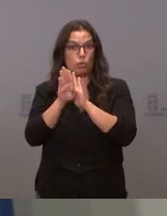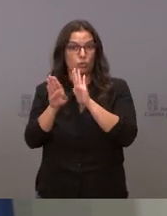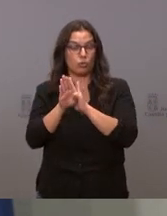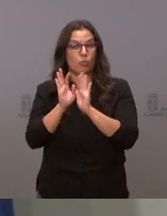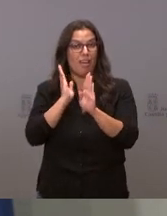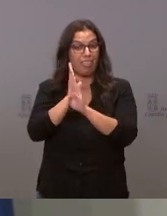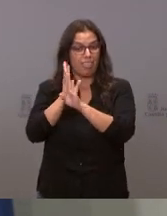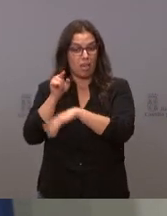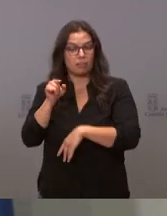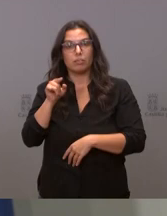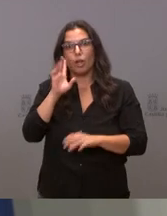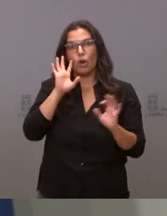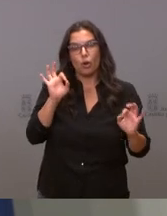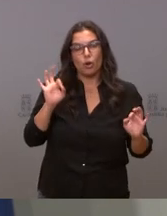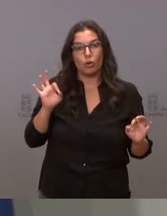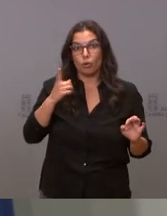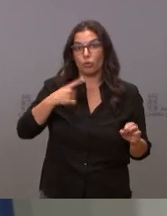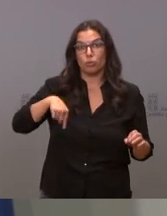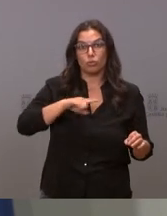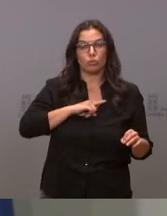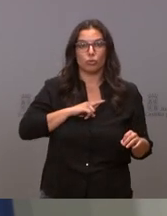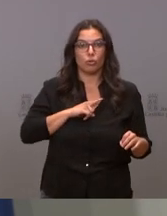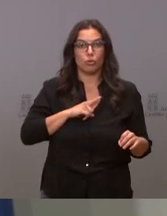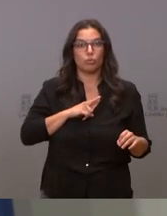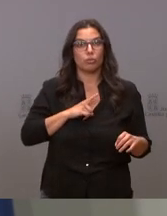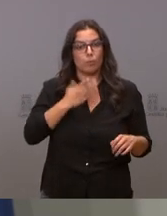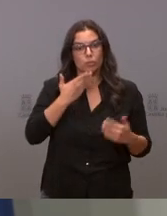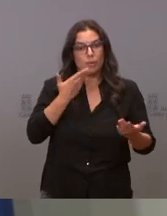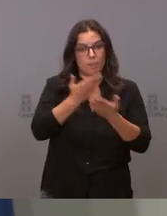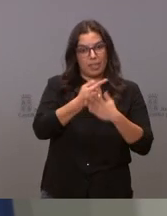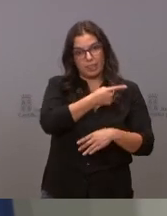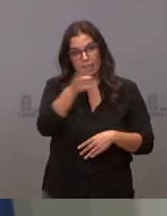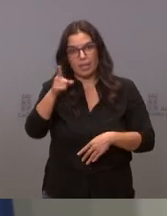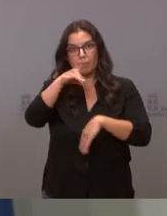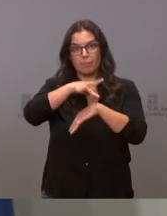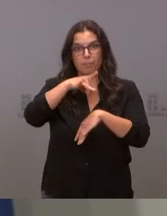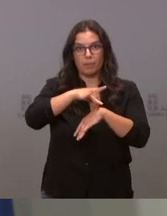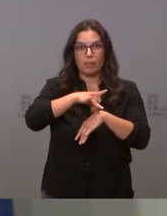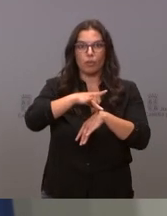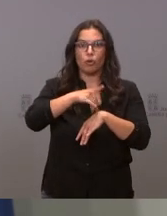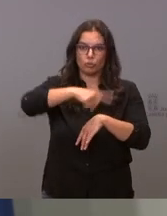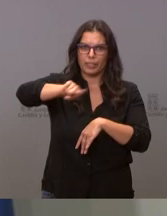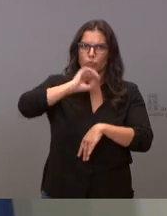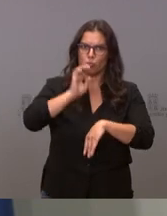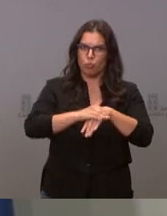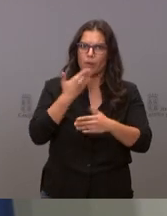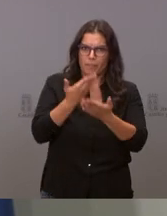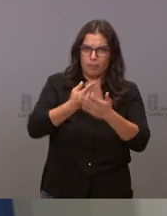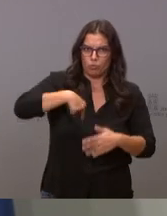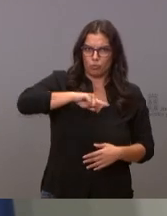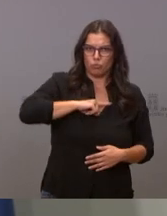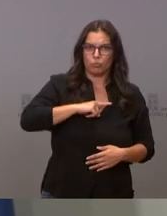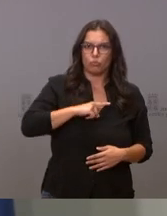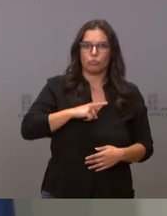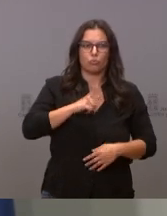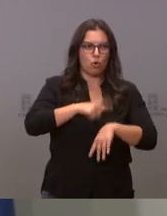naturalmente nosotros vamos a pedir a nuestros facultativos que sean cumplidores con el